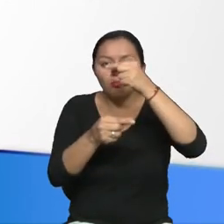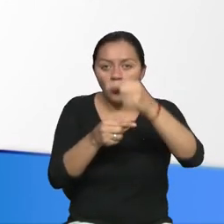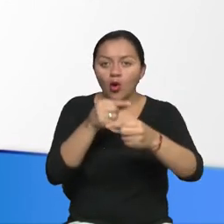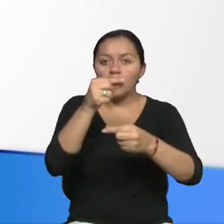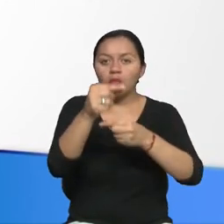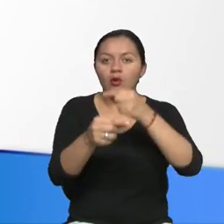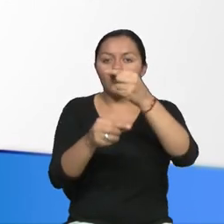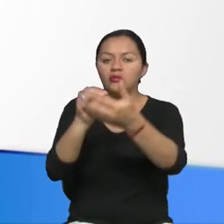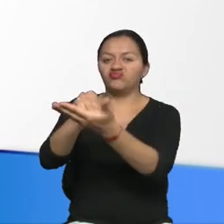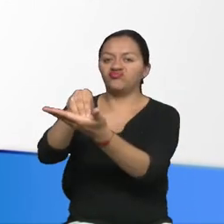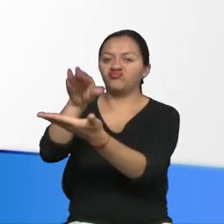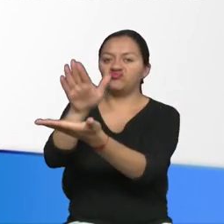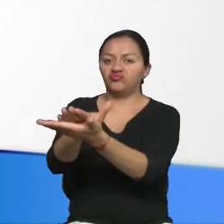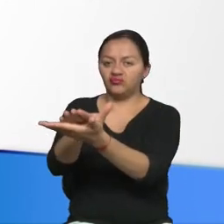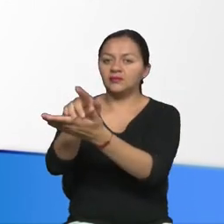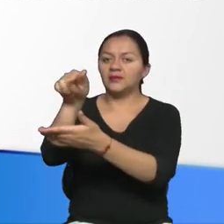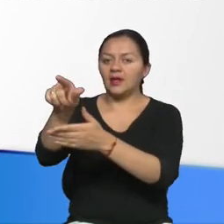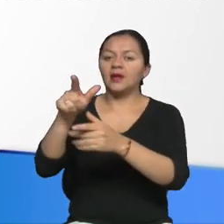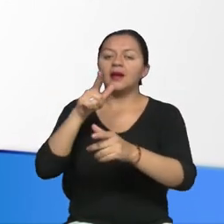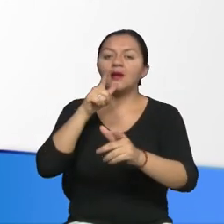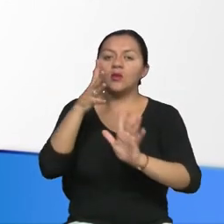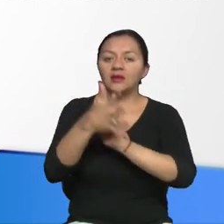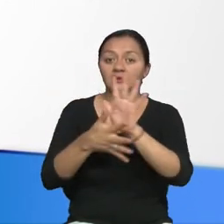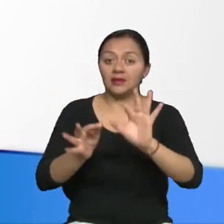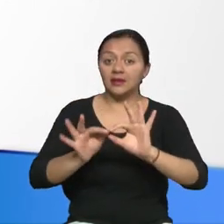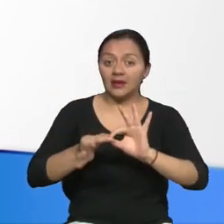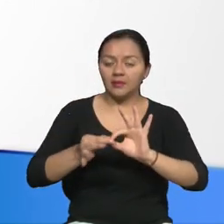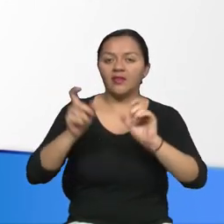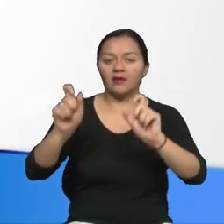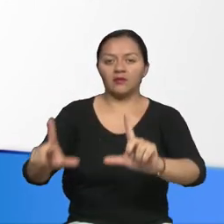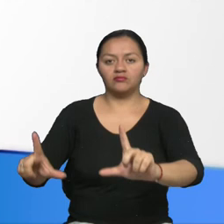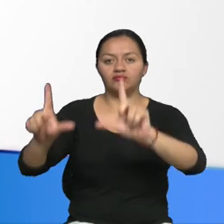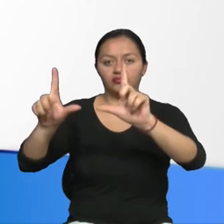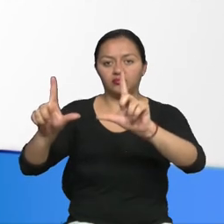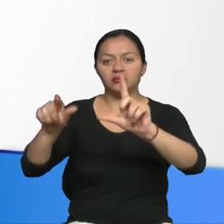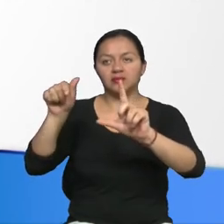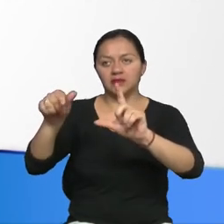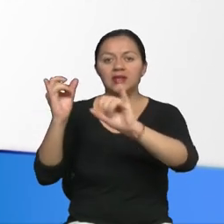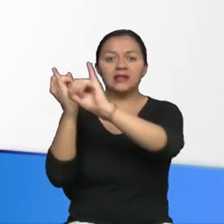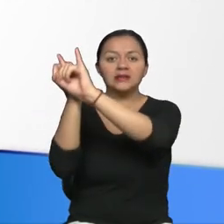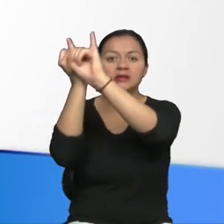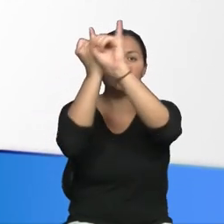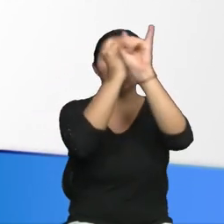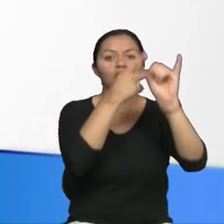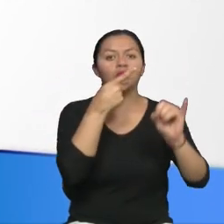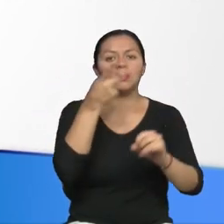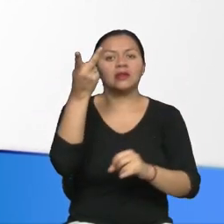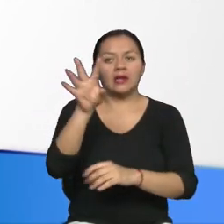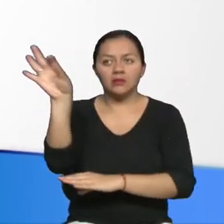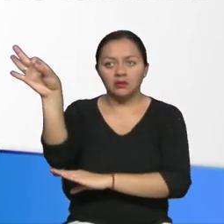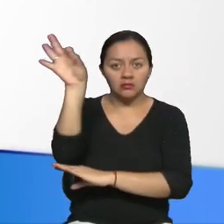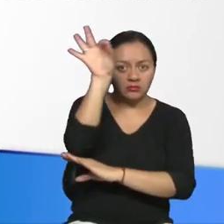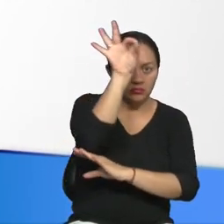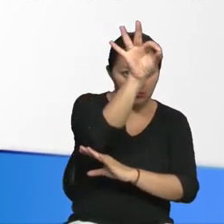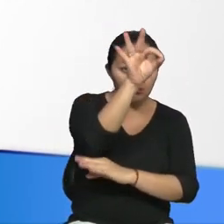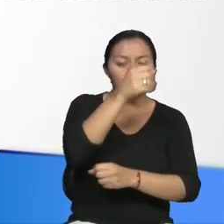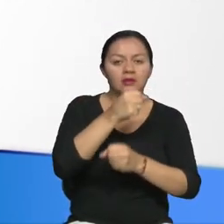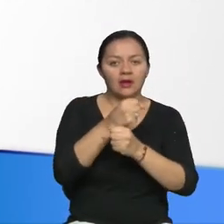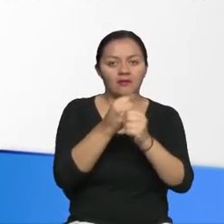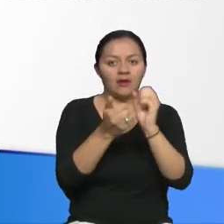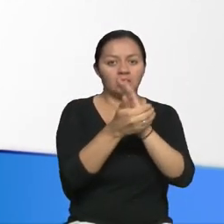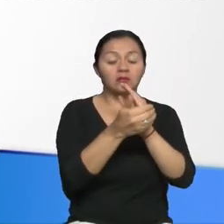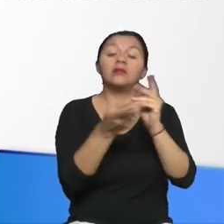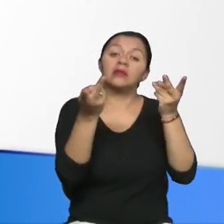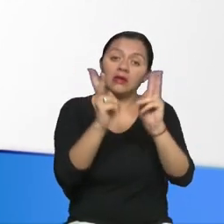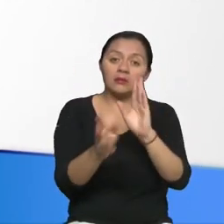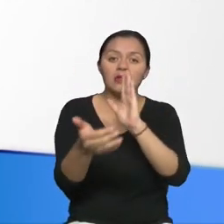el servicio de intérpretes de la lengua de señas ecuatoriana en las instituciones públicas, así como la capacitación